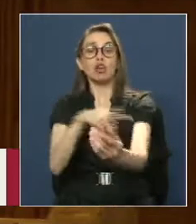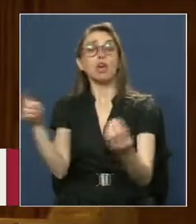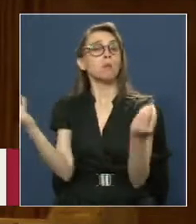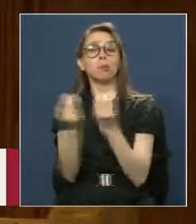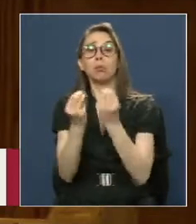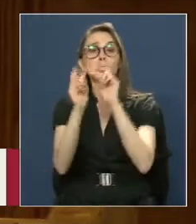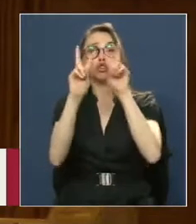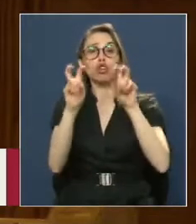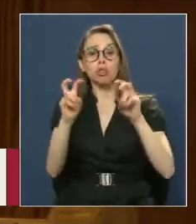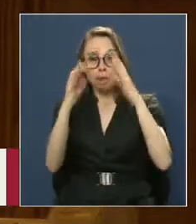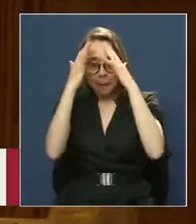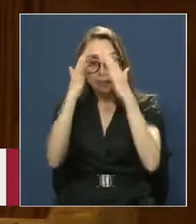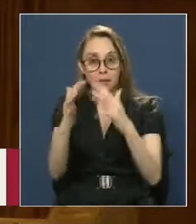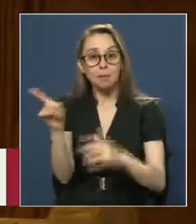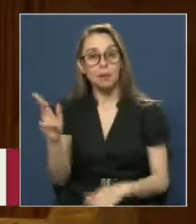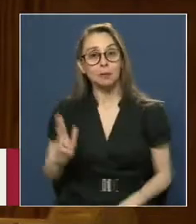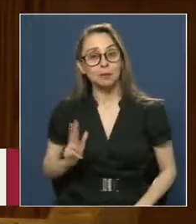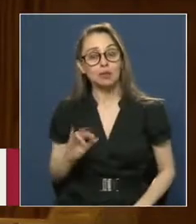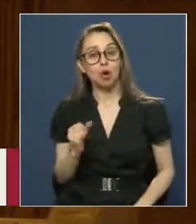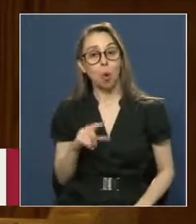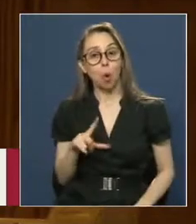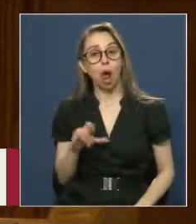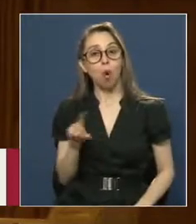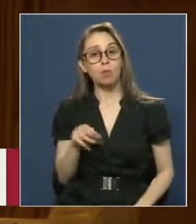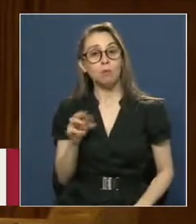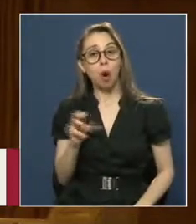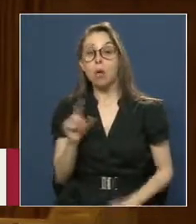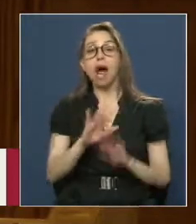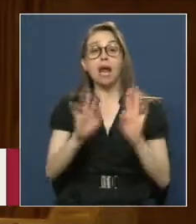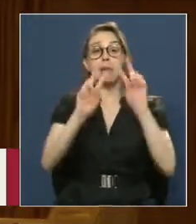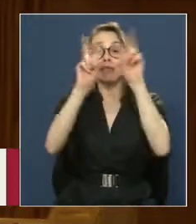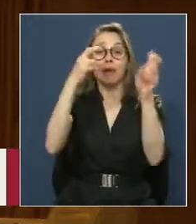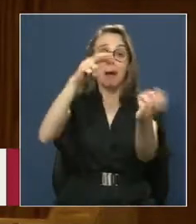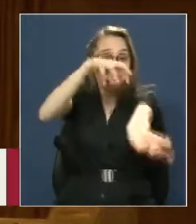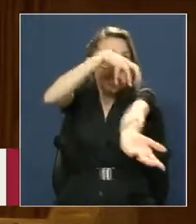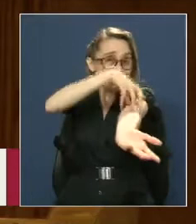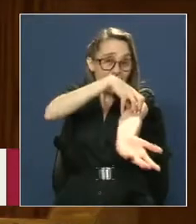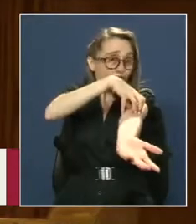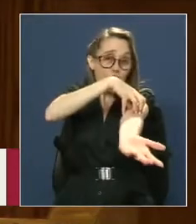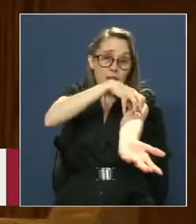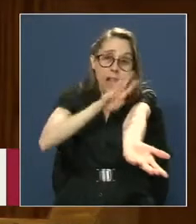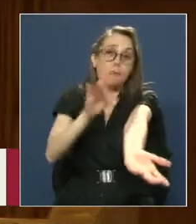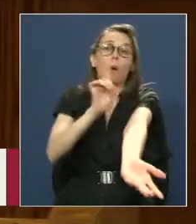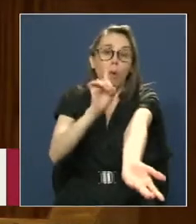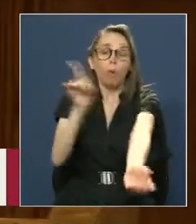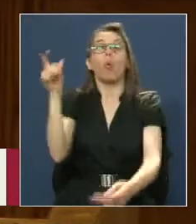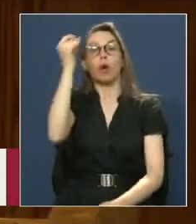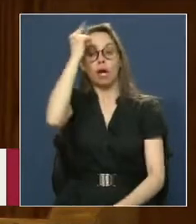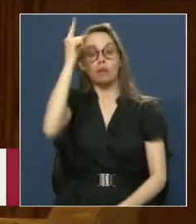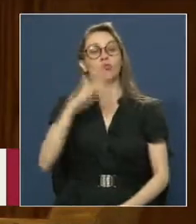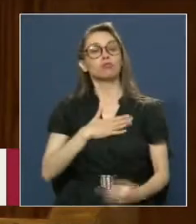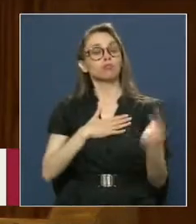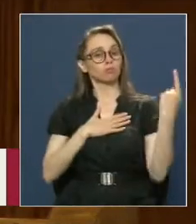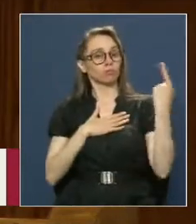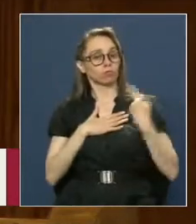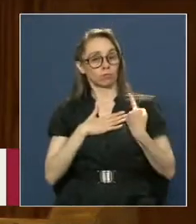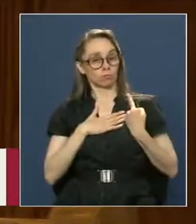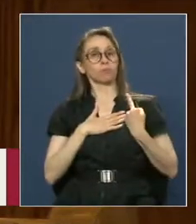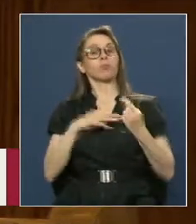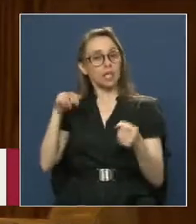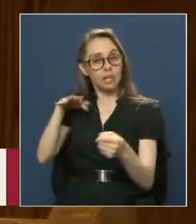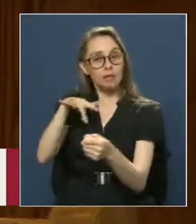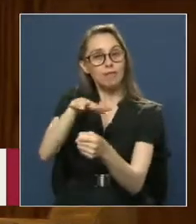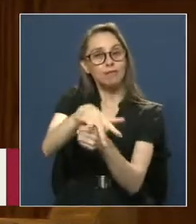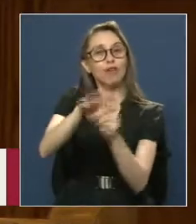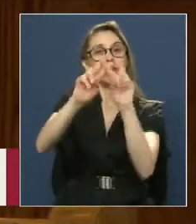Pero Juan Luis Maurás No se circuncribió A los temas Regionales Solamente Entendió Su obligación De incidir